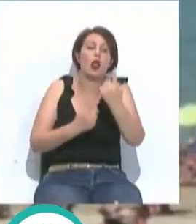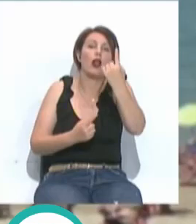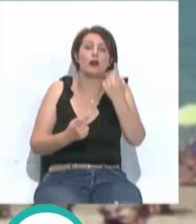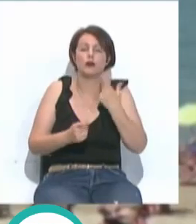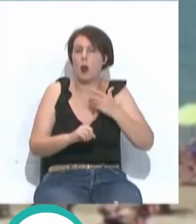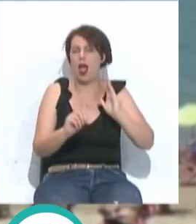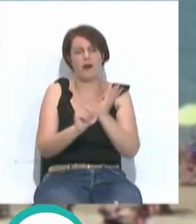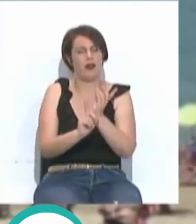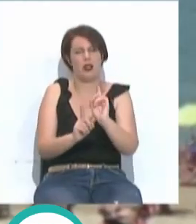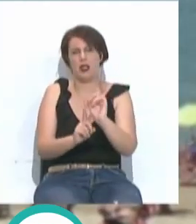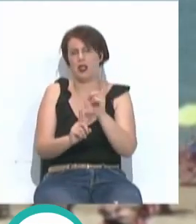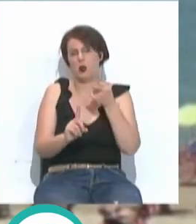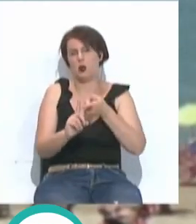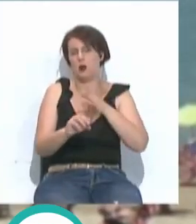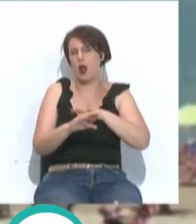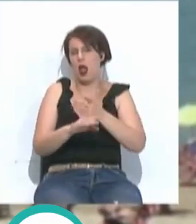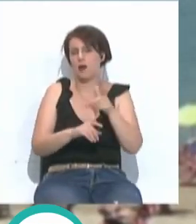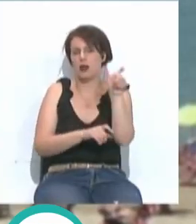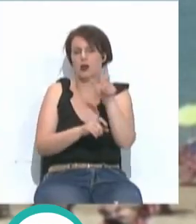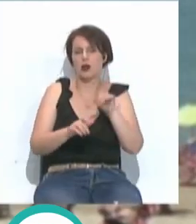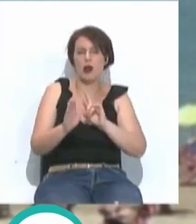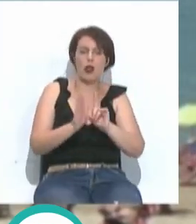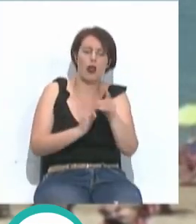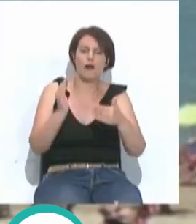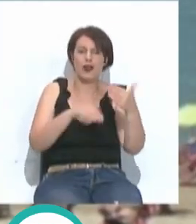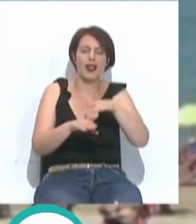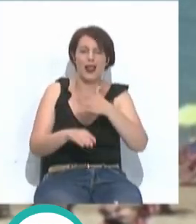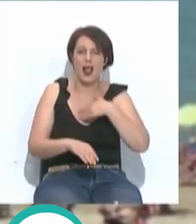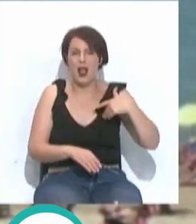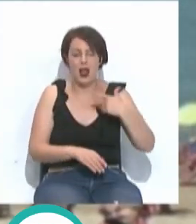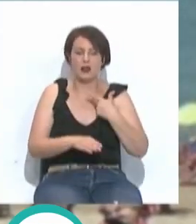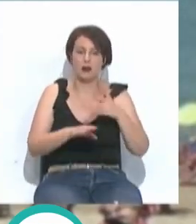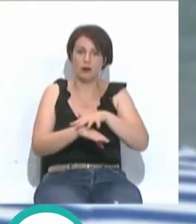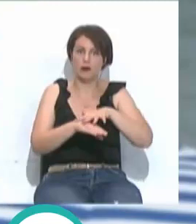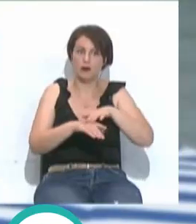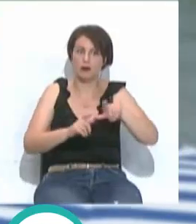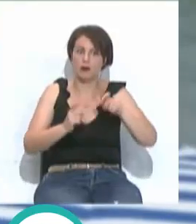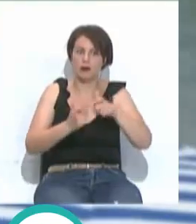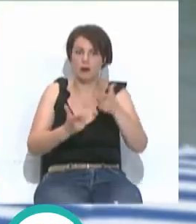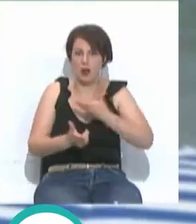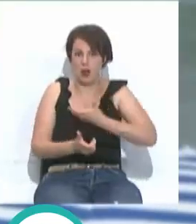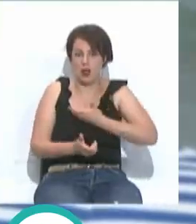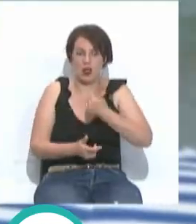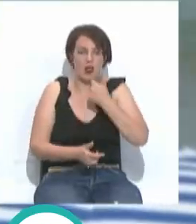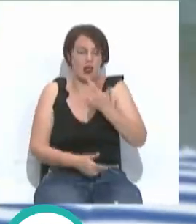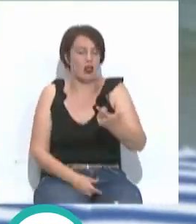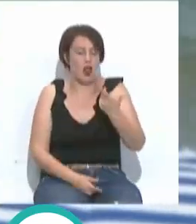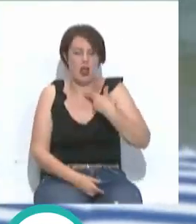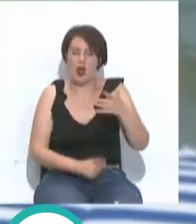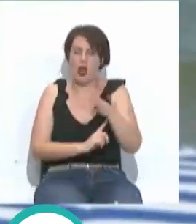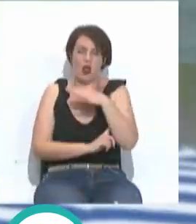y no afecta a su uso para los bañistas. El gobierno municipal ha asegurado la pronta recuperación de la bandera azul,